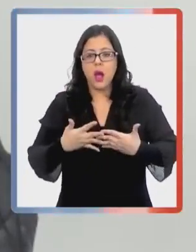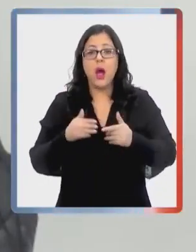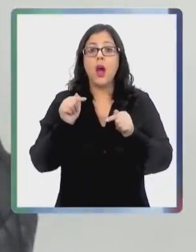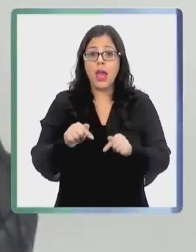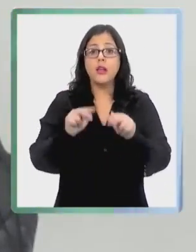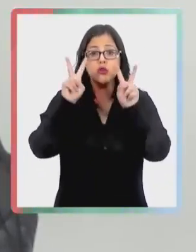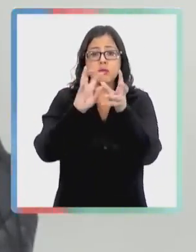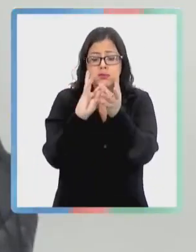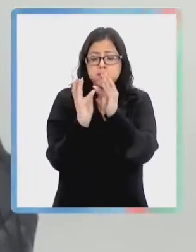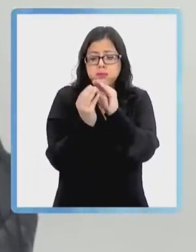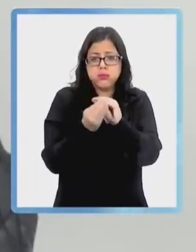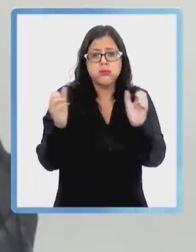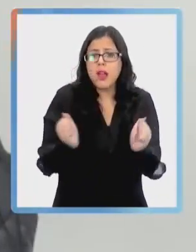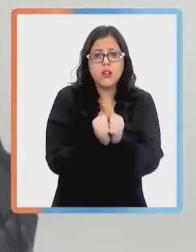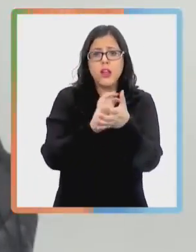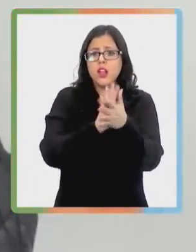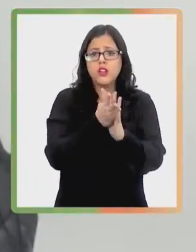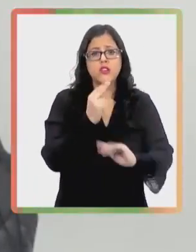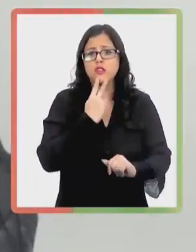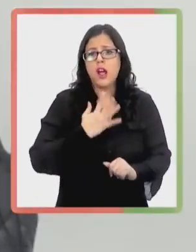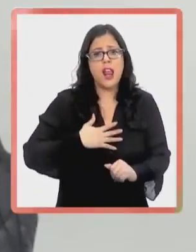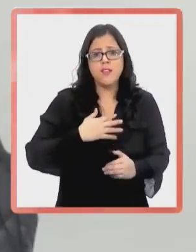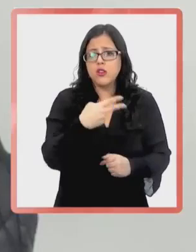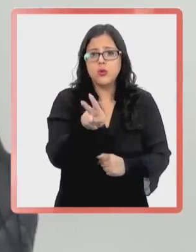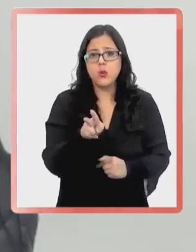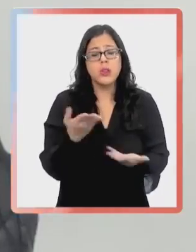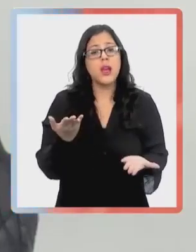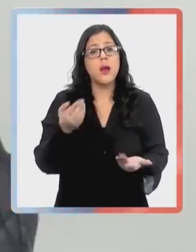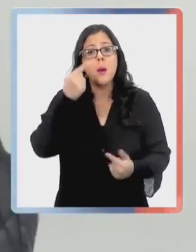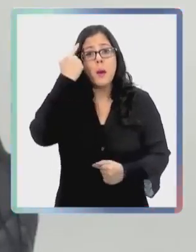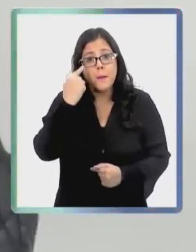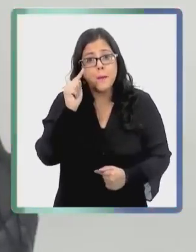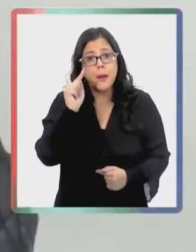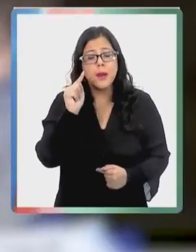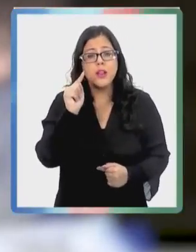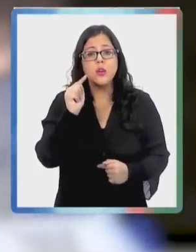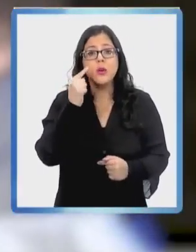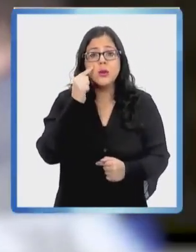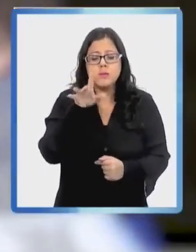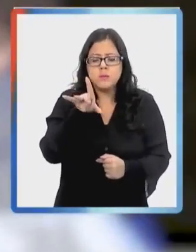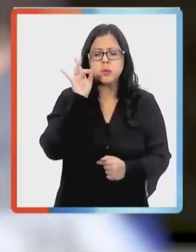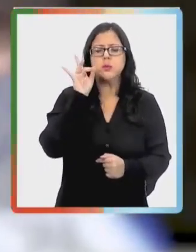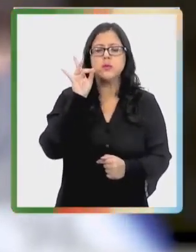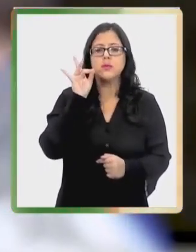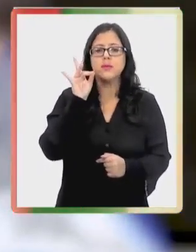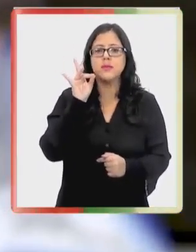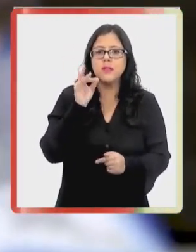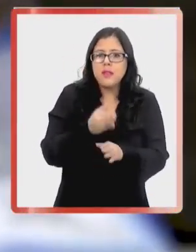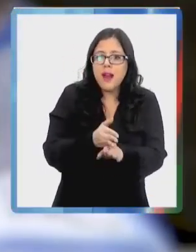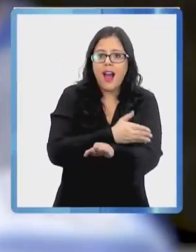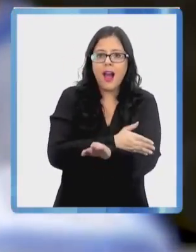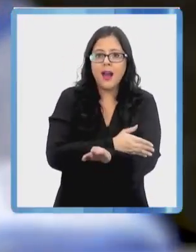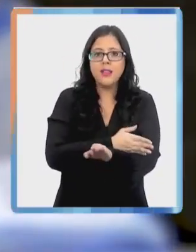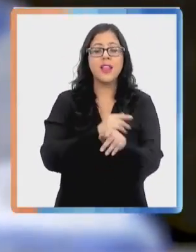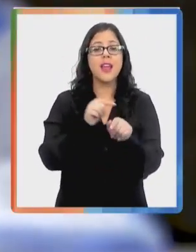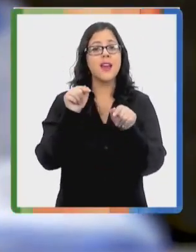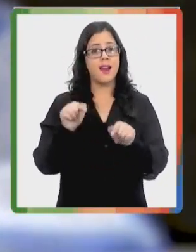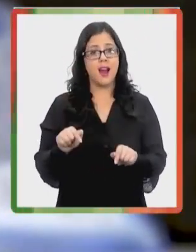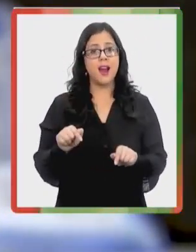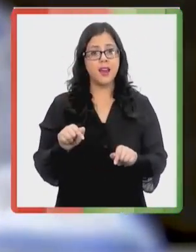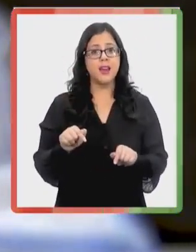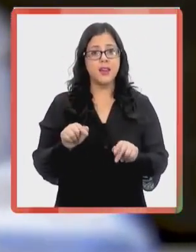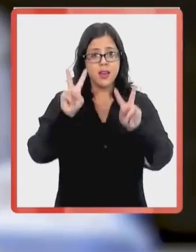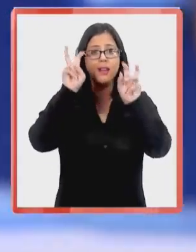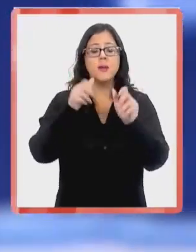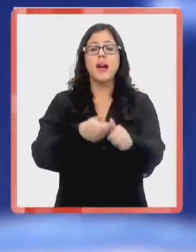y es una alteración que te acompaña durante toda la vida. Ahora, sin duda, detectar en forma temprana es uno de los